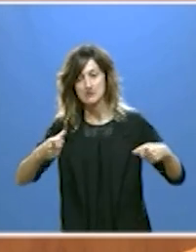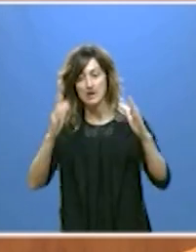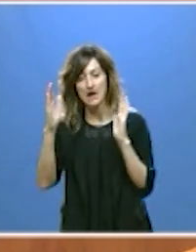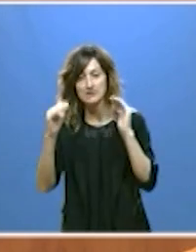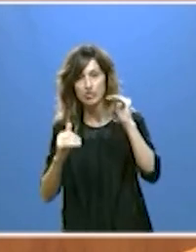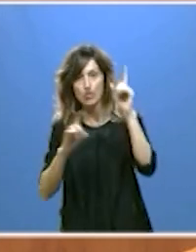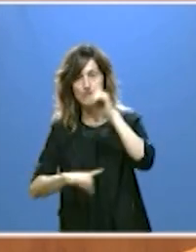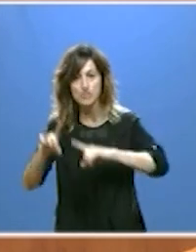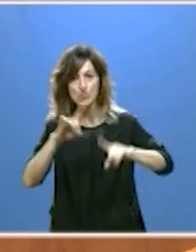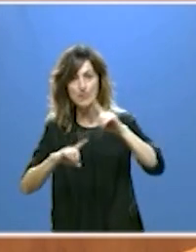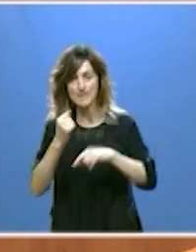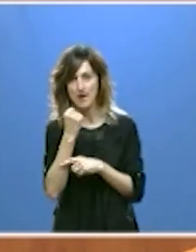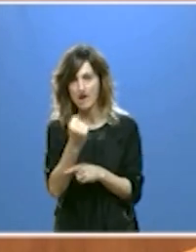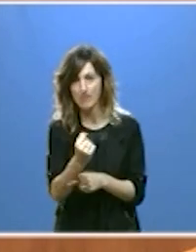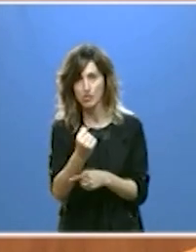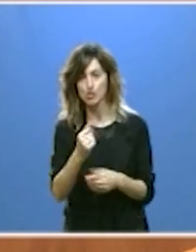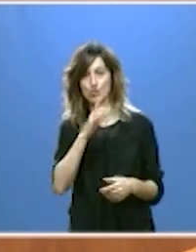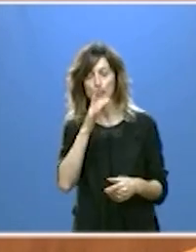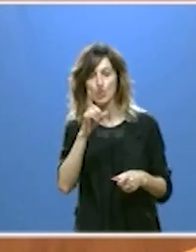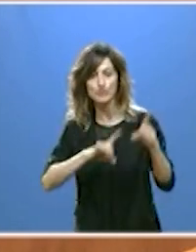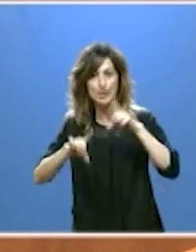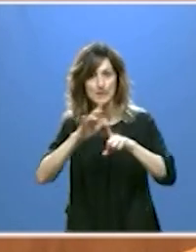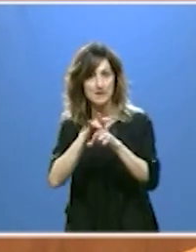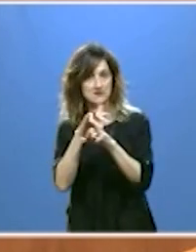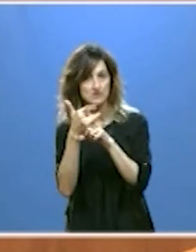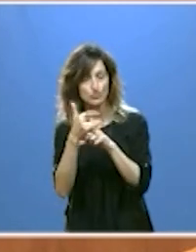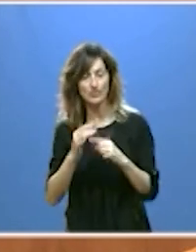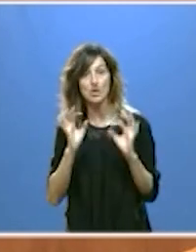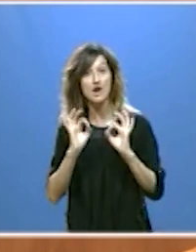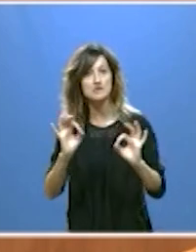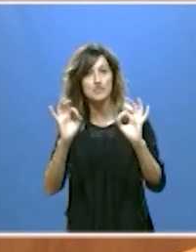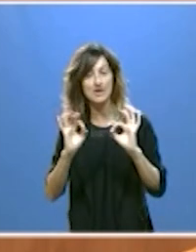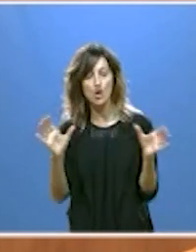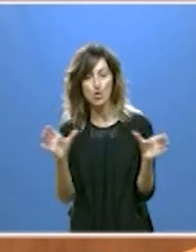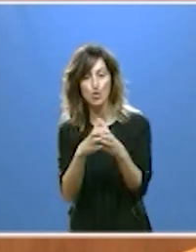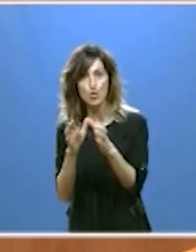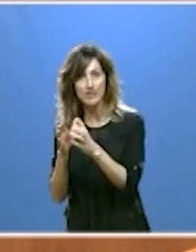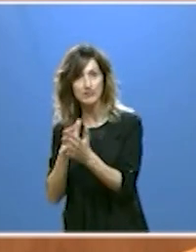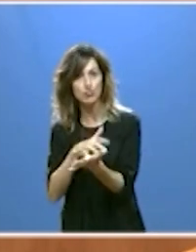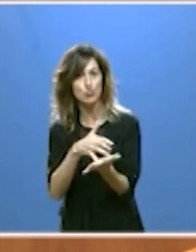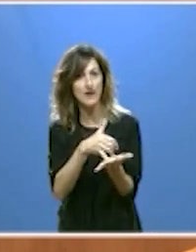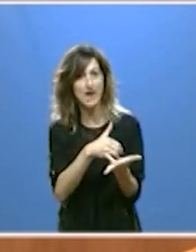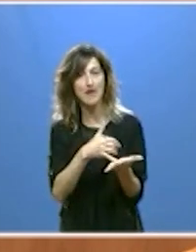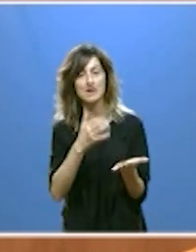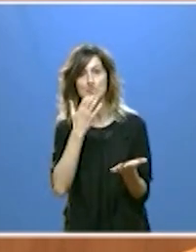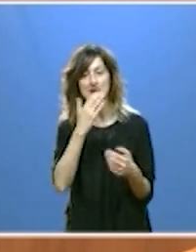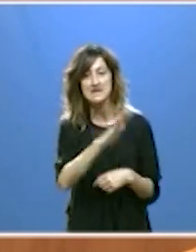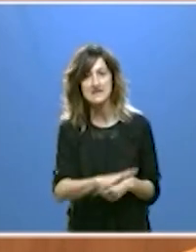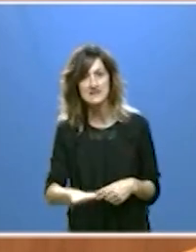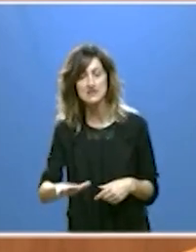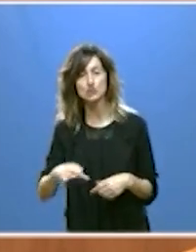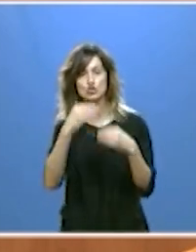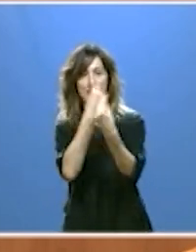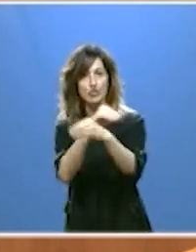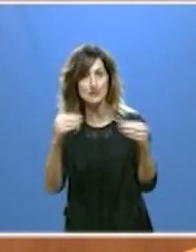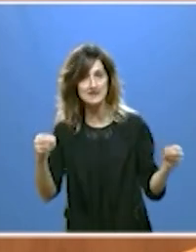problema ante estas circunstancias, especialmente a colectivos vulnerables como los niños, los